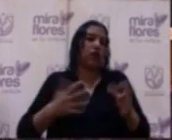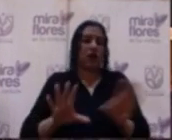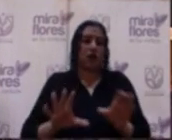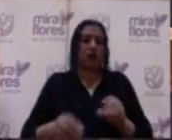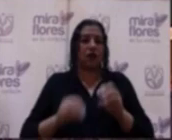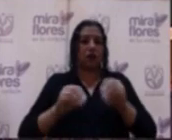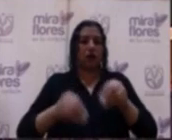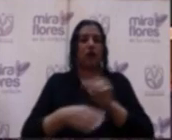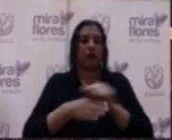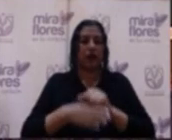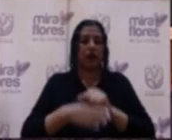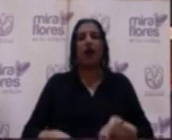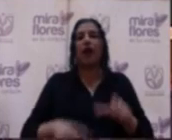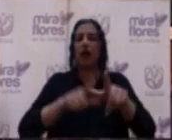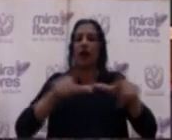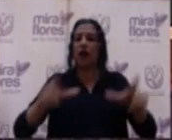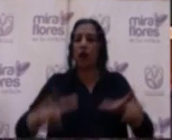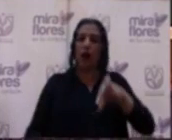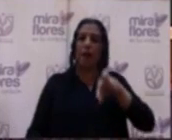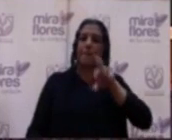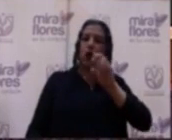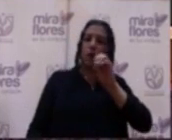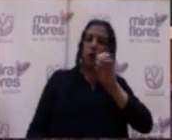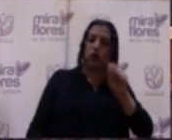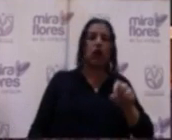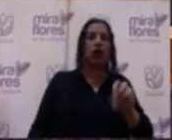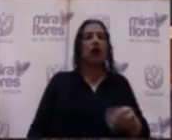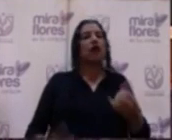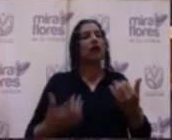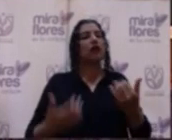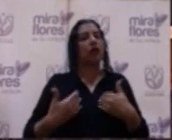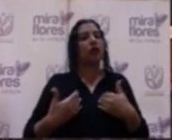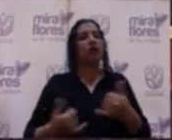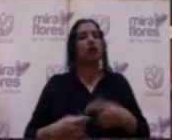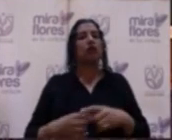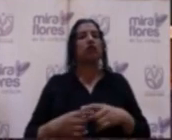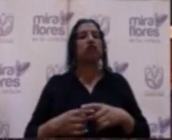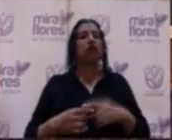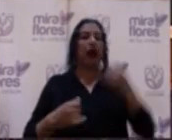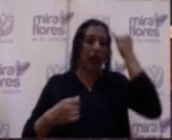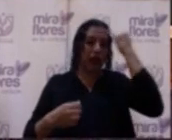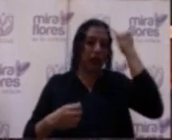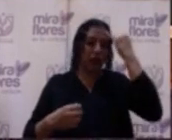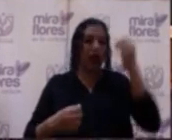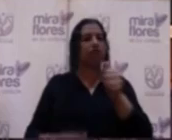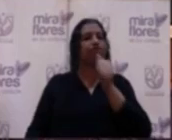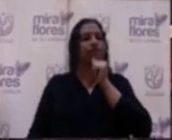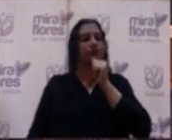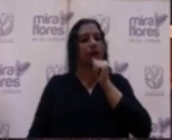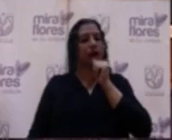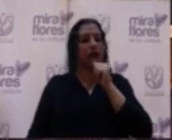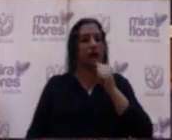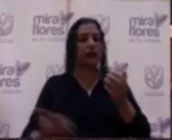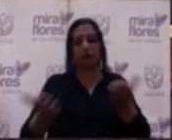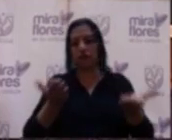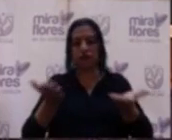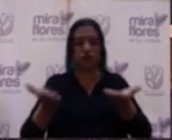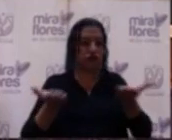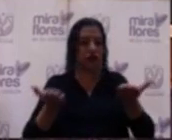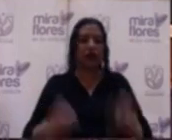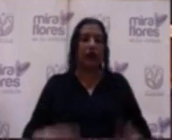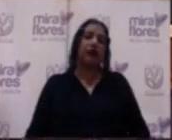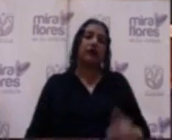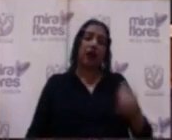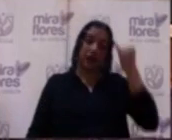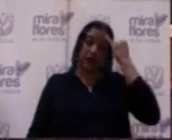En el centro promotor tenemos hoy en día una iniciativa privada que también va corriendo en paralelo. Entonces, si la